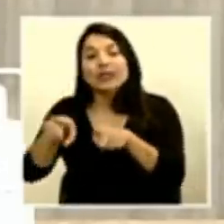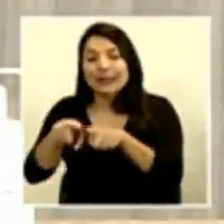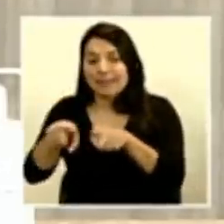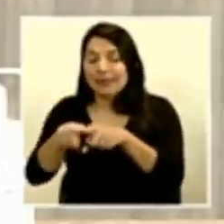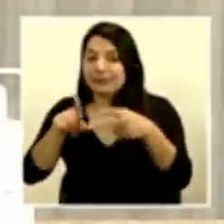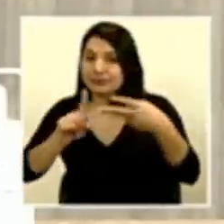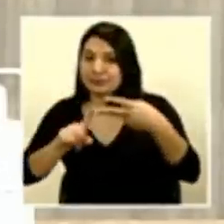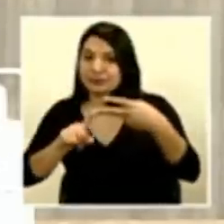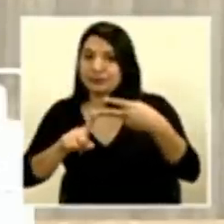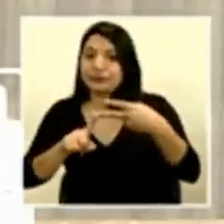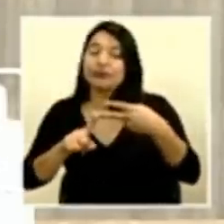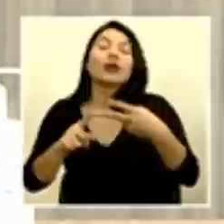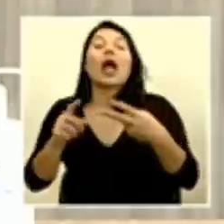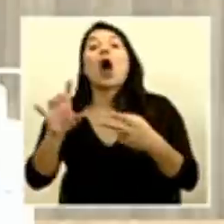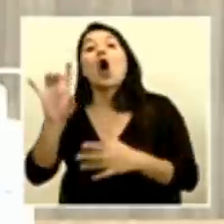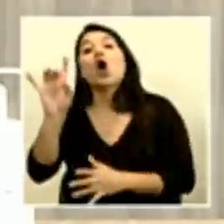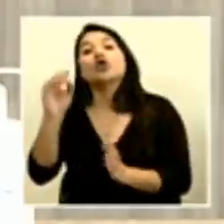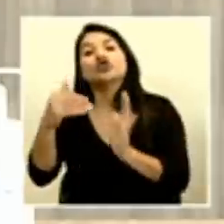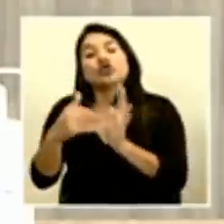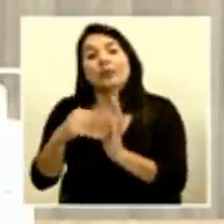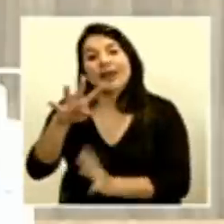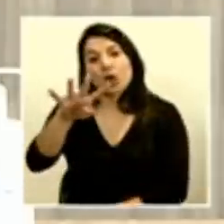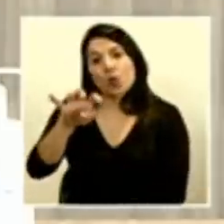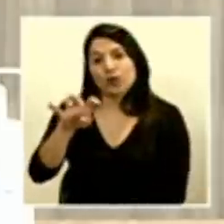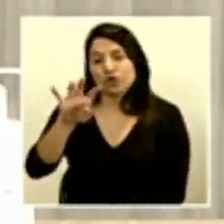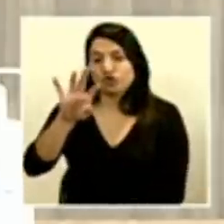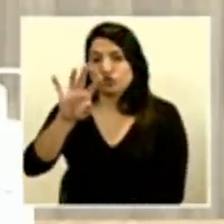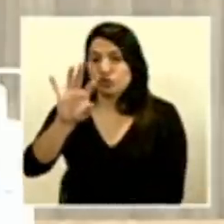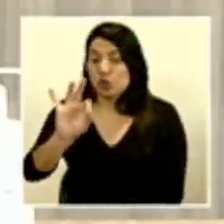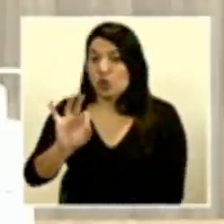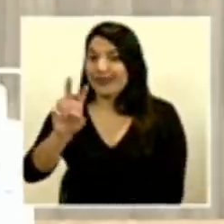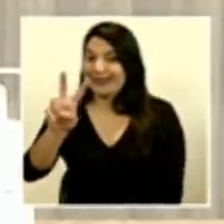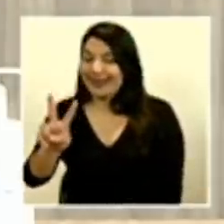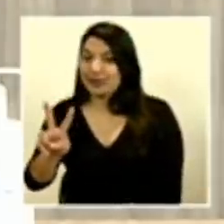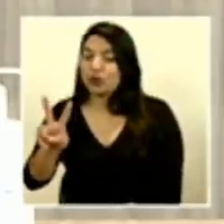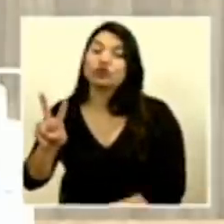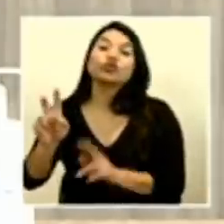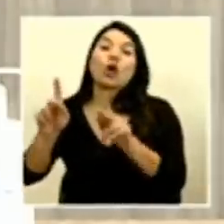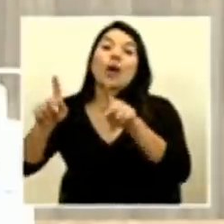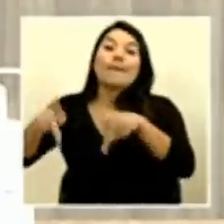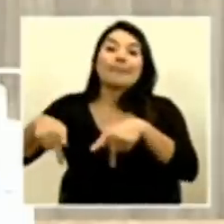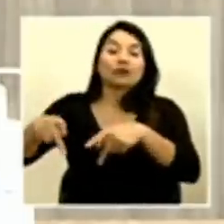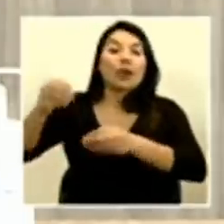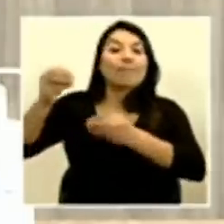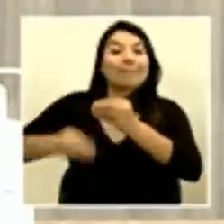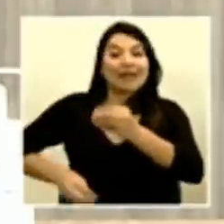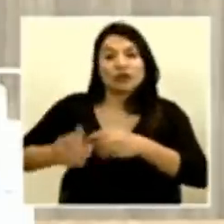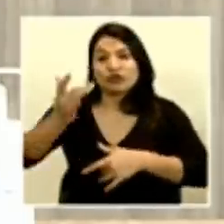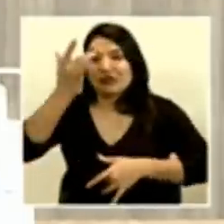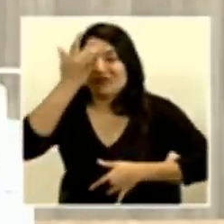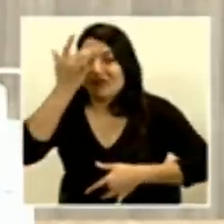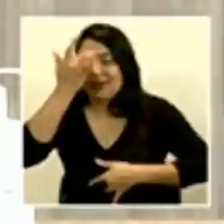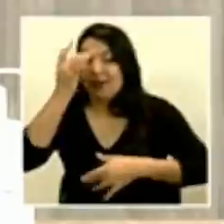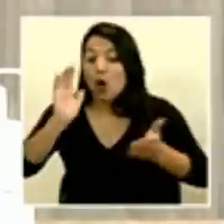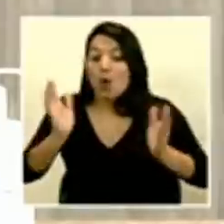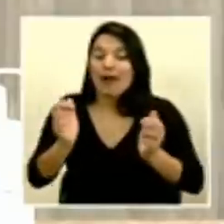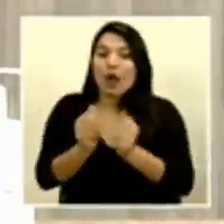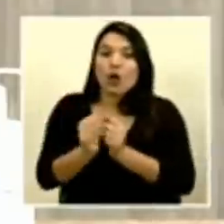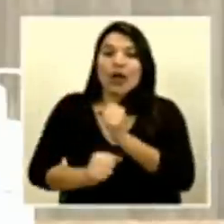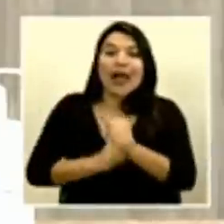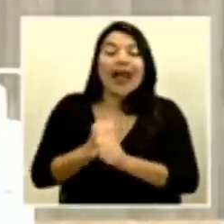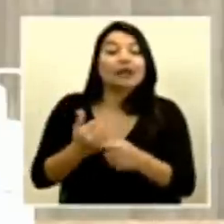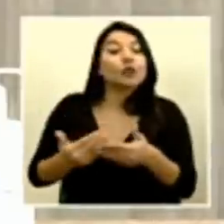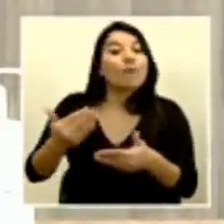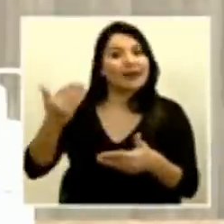que registra 8.492 casos menos que el año pasado. Y